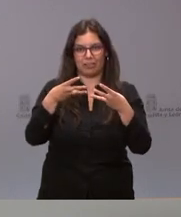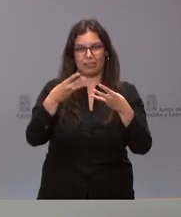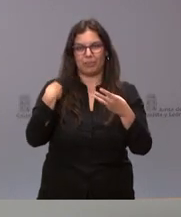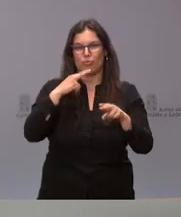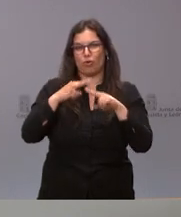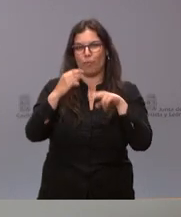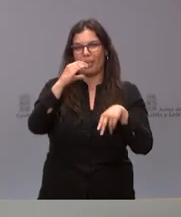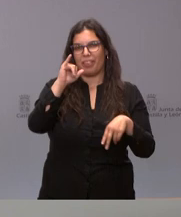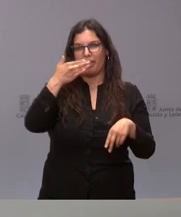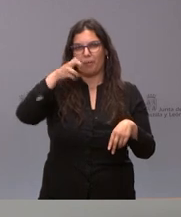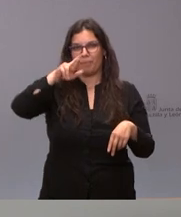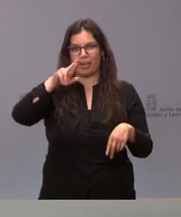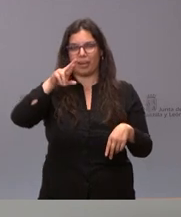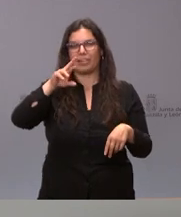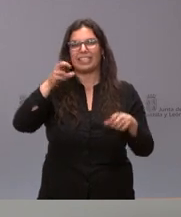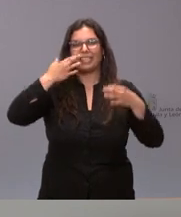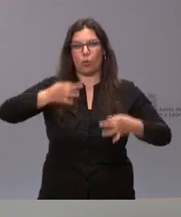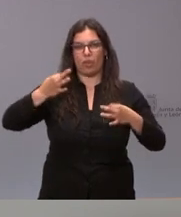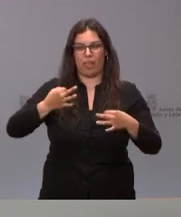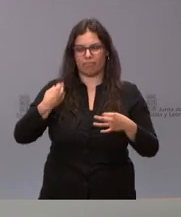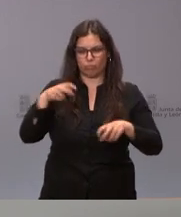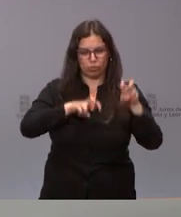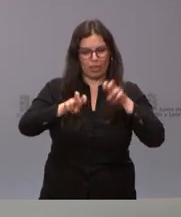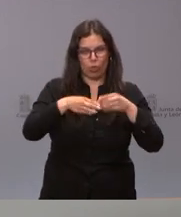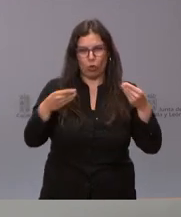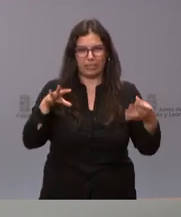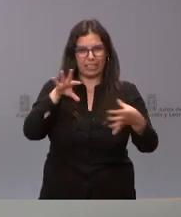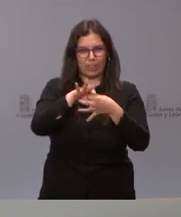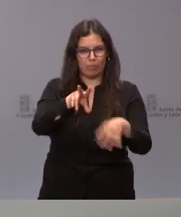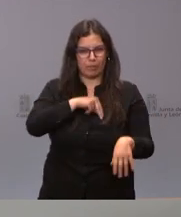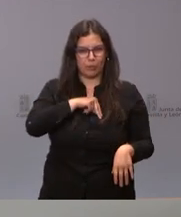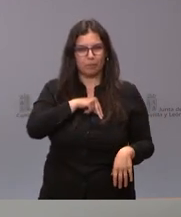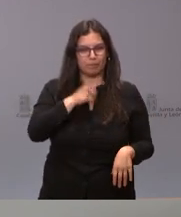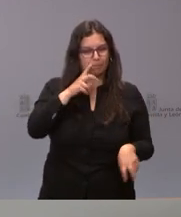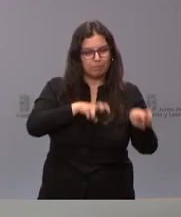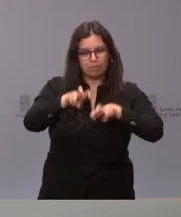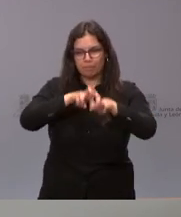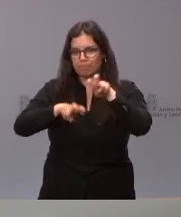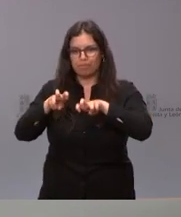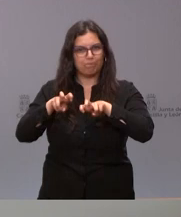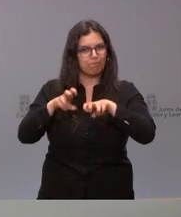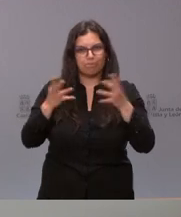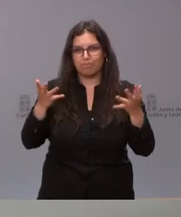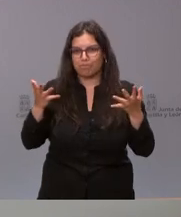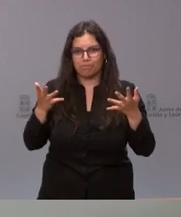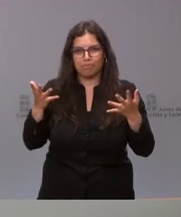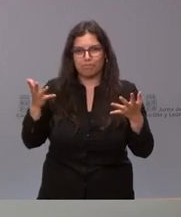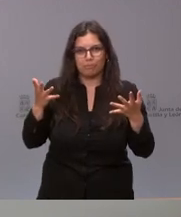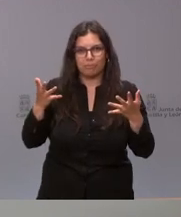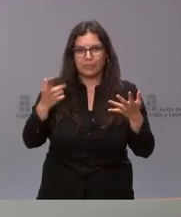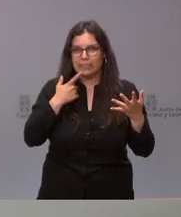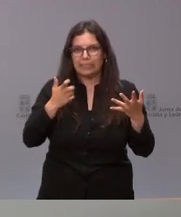documentación relativa a este galardón, pero veo que tengo alguna